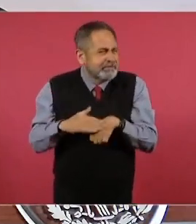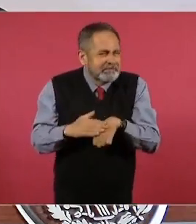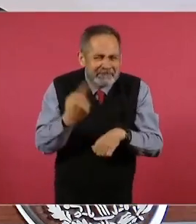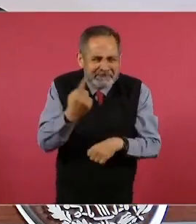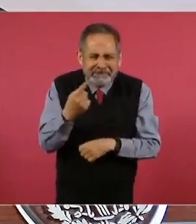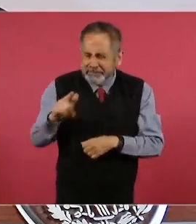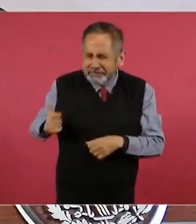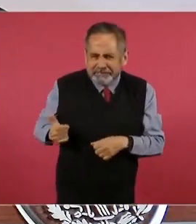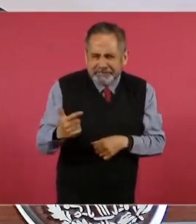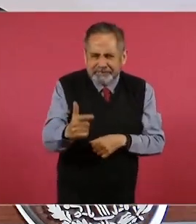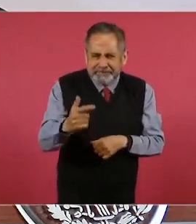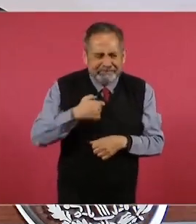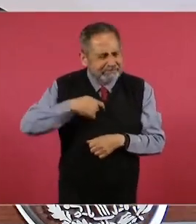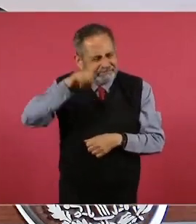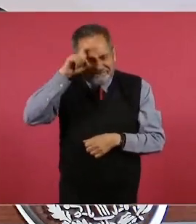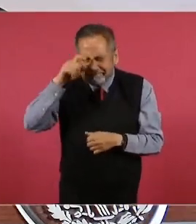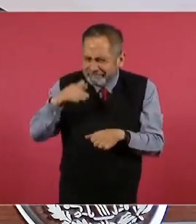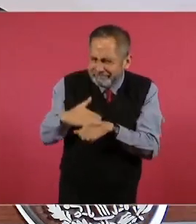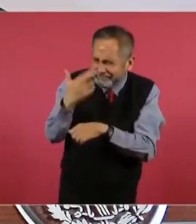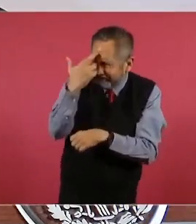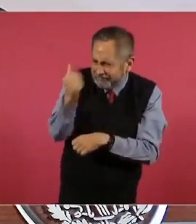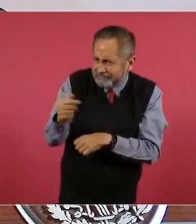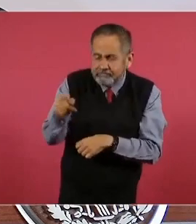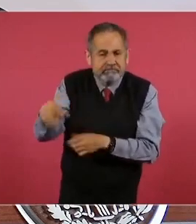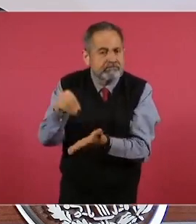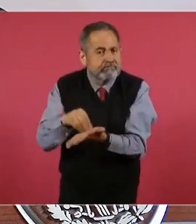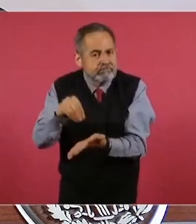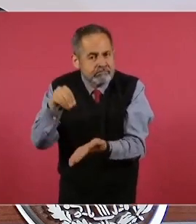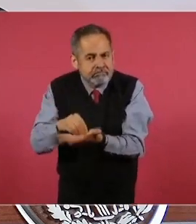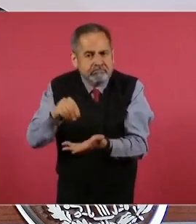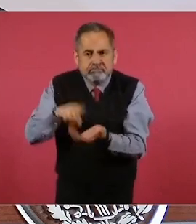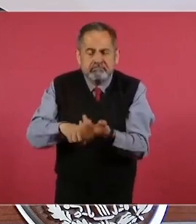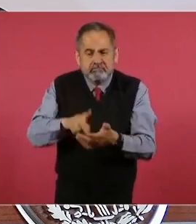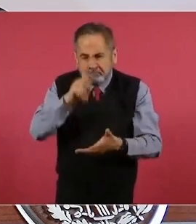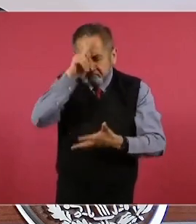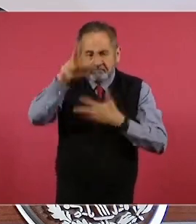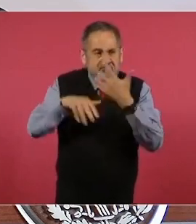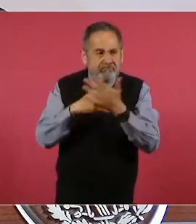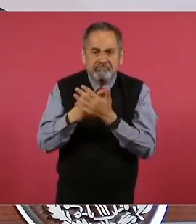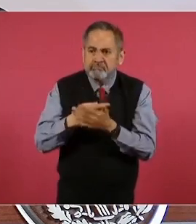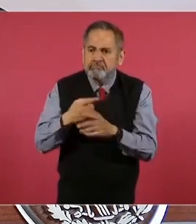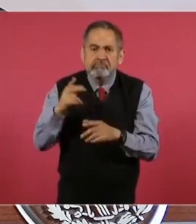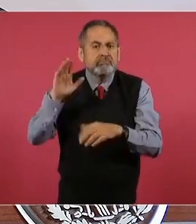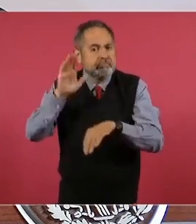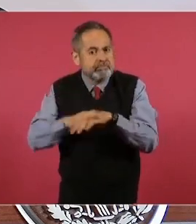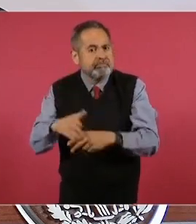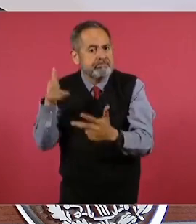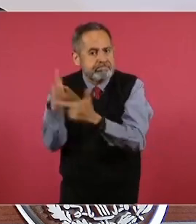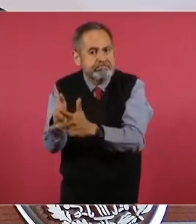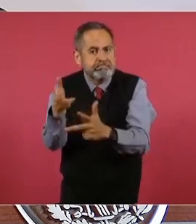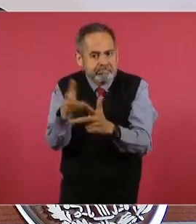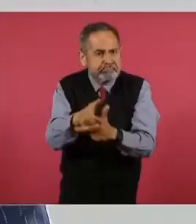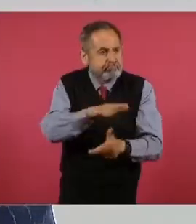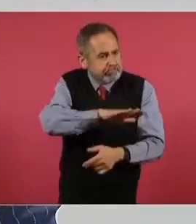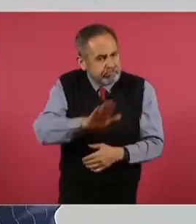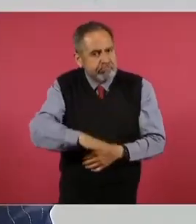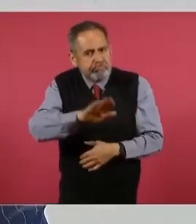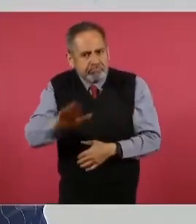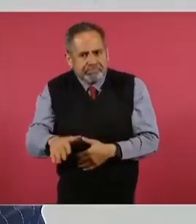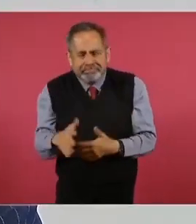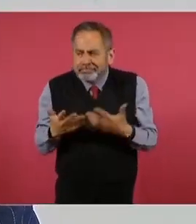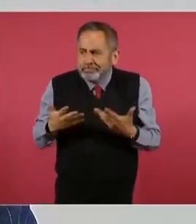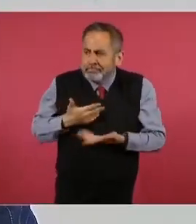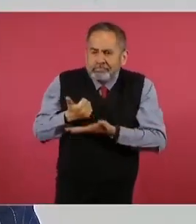de Guanajuato, nos preguntamos, continúa con un alto índice de ocurrencia de homicidios, a pesar de los